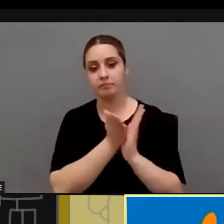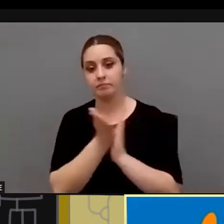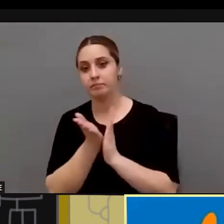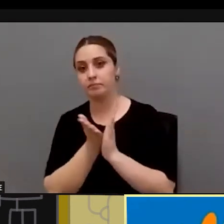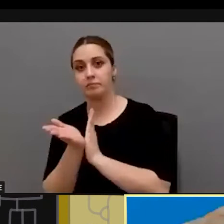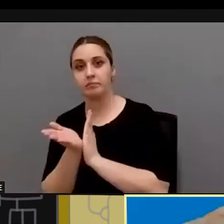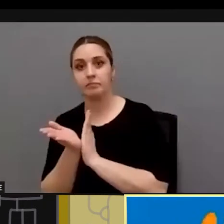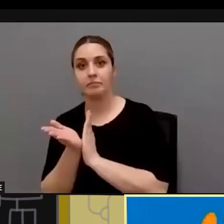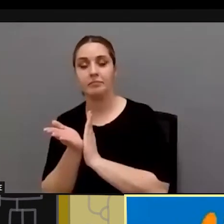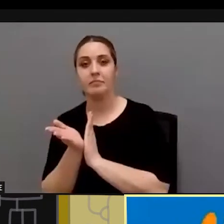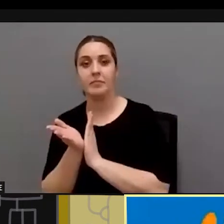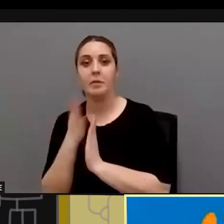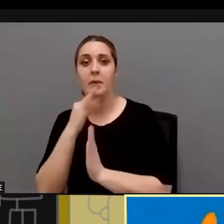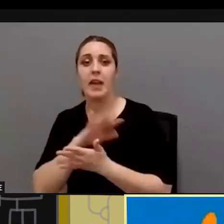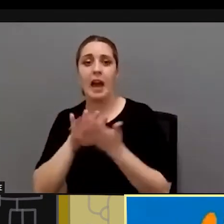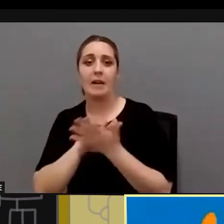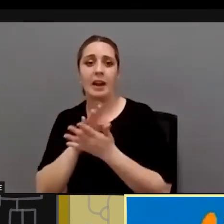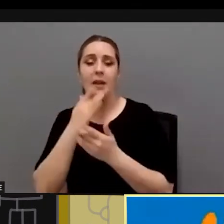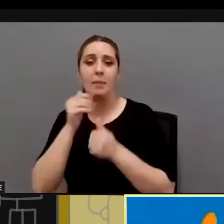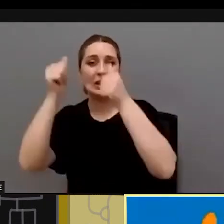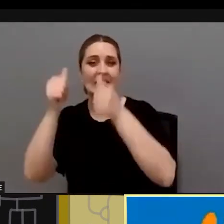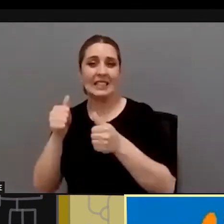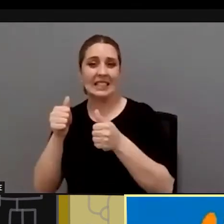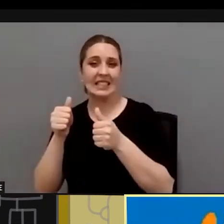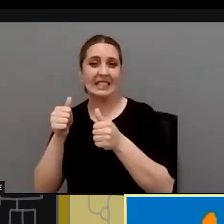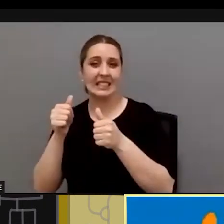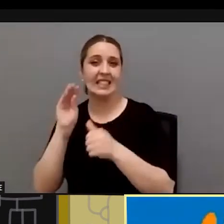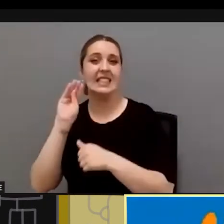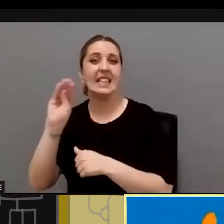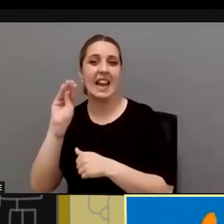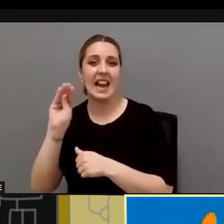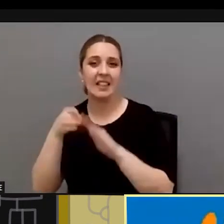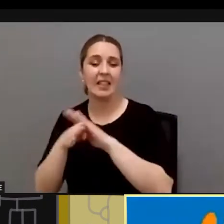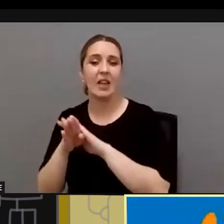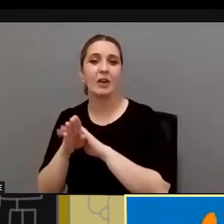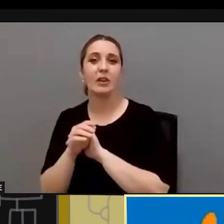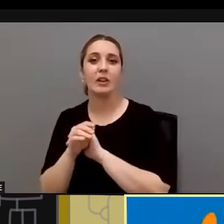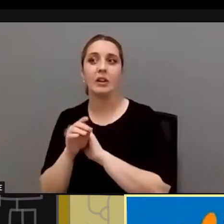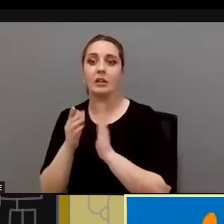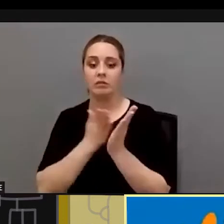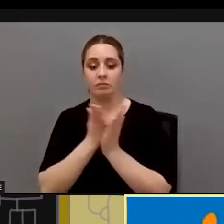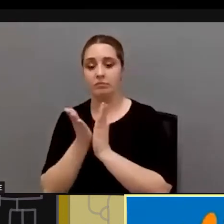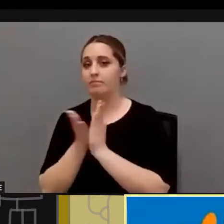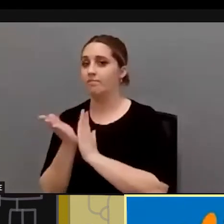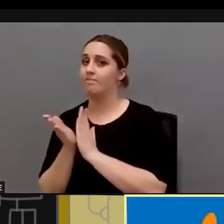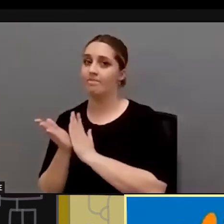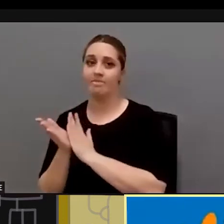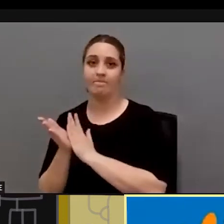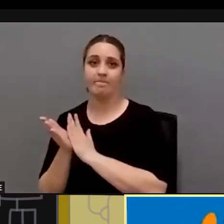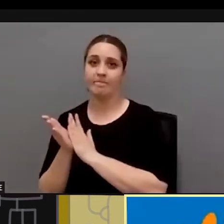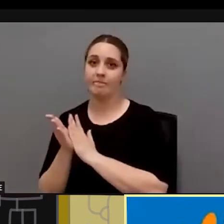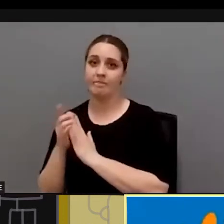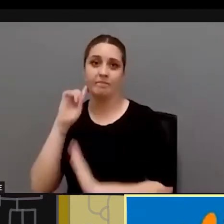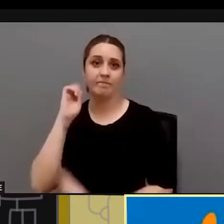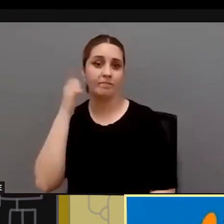podríamos hablar incluso de la señalización en ese concepto de accesibilidad universal estas vertientes hay que tenerlas en cuenta